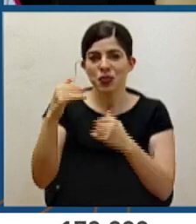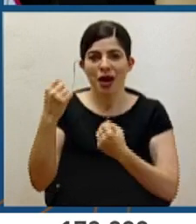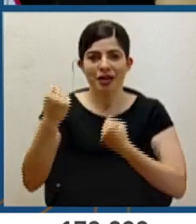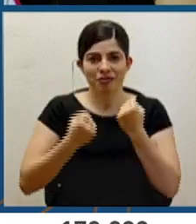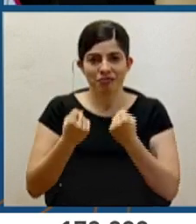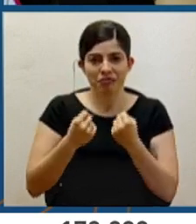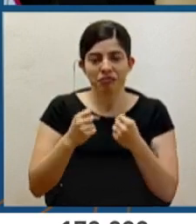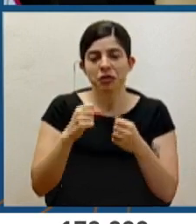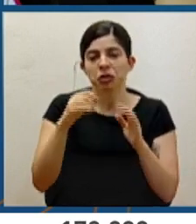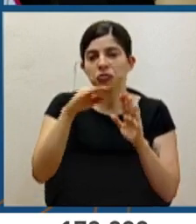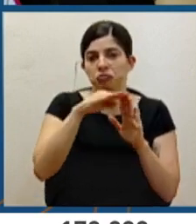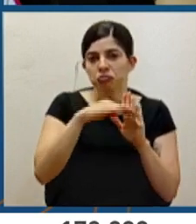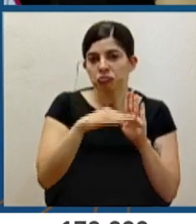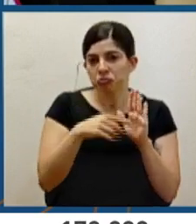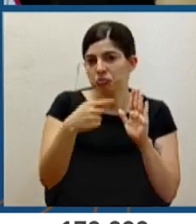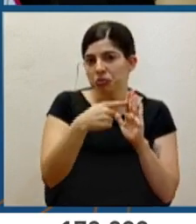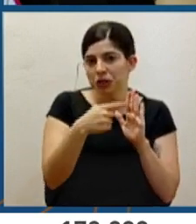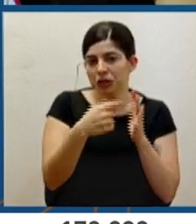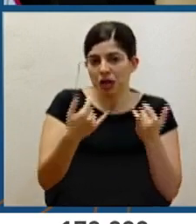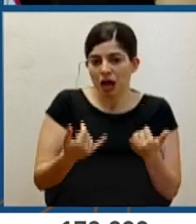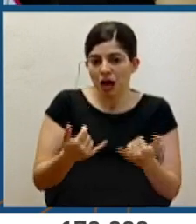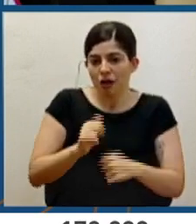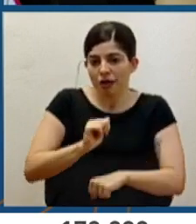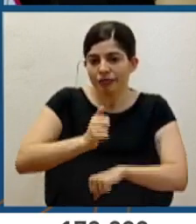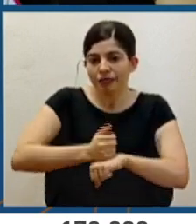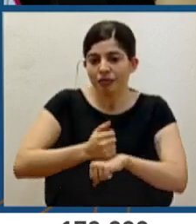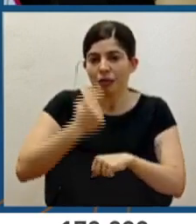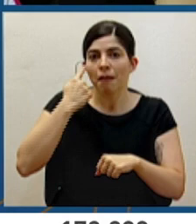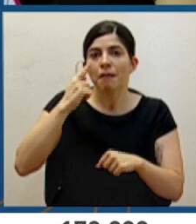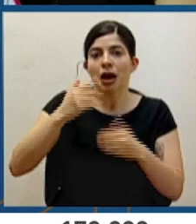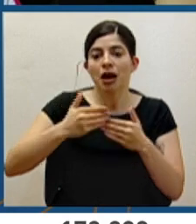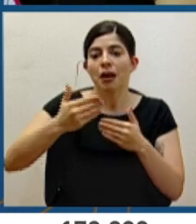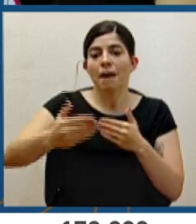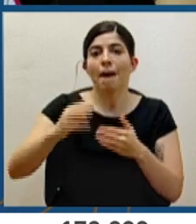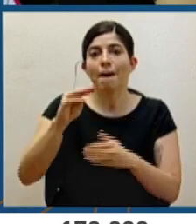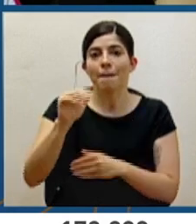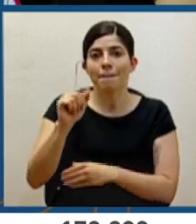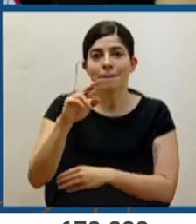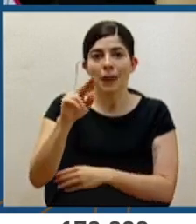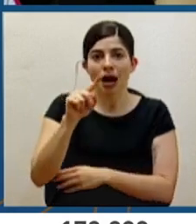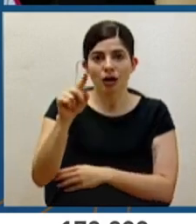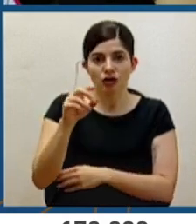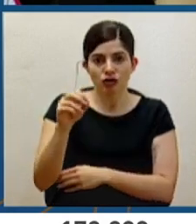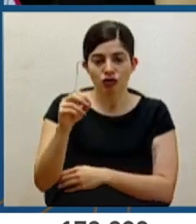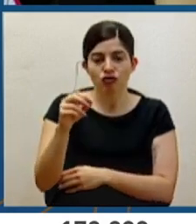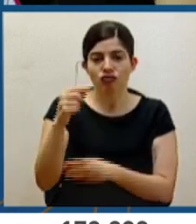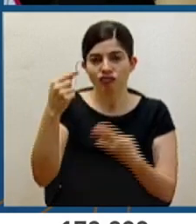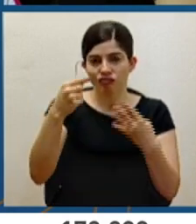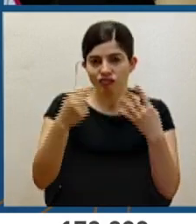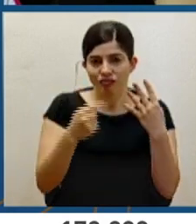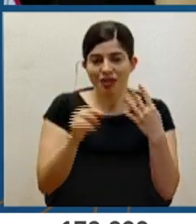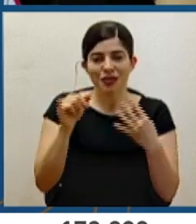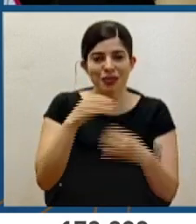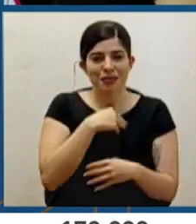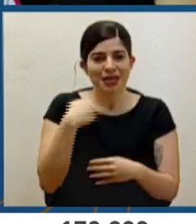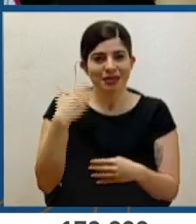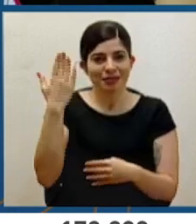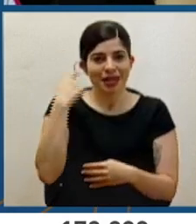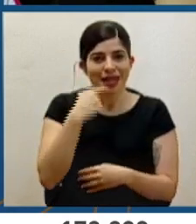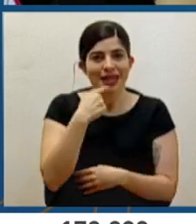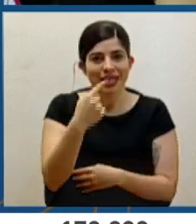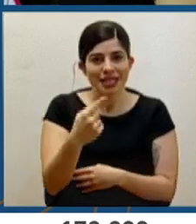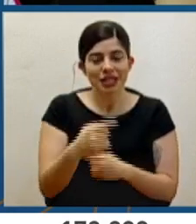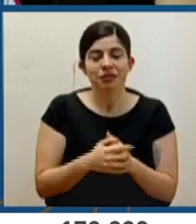Estas serían las medidas que se están estableciendo para el mes de marzo. Como mencionaba el señor ministro, pues